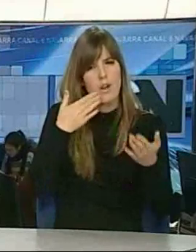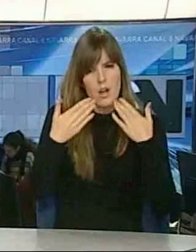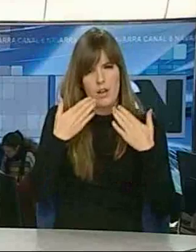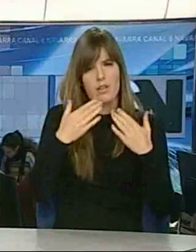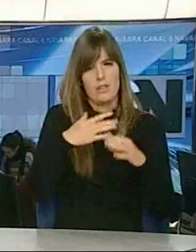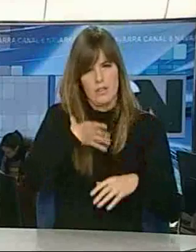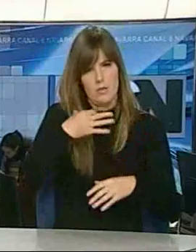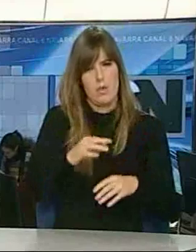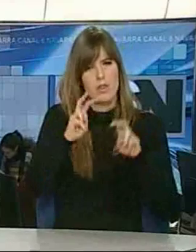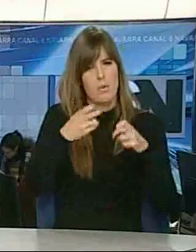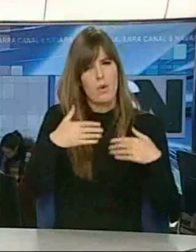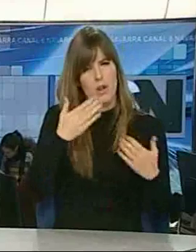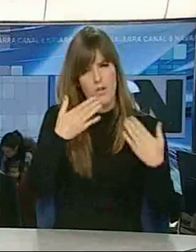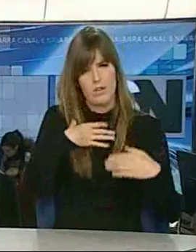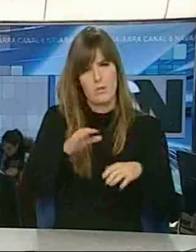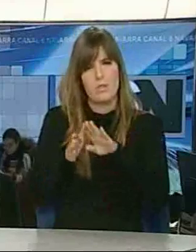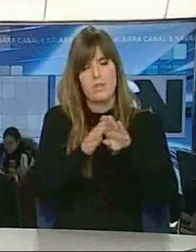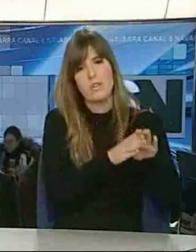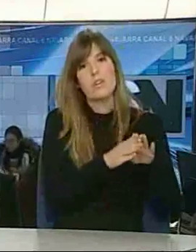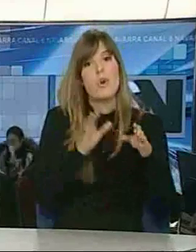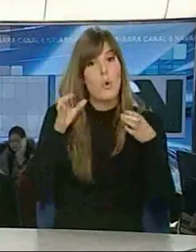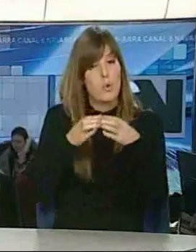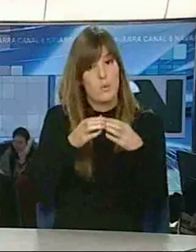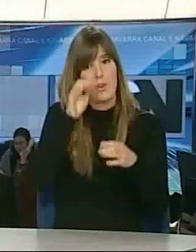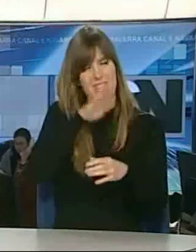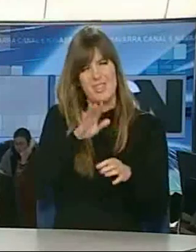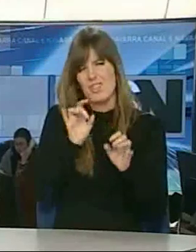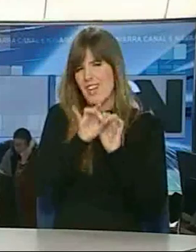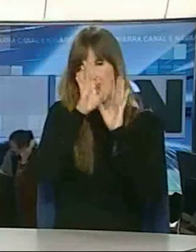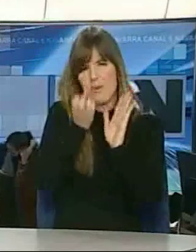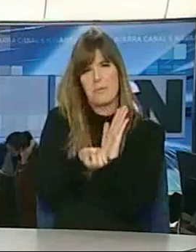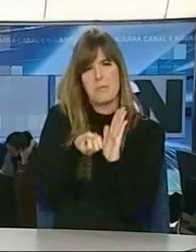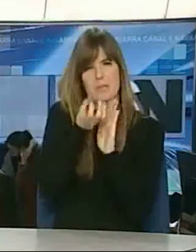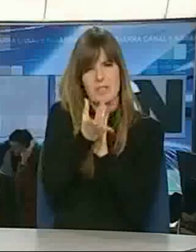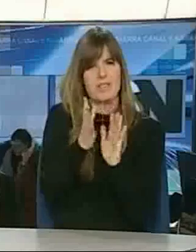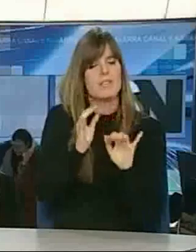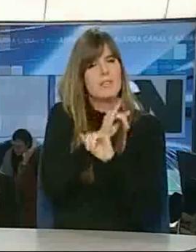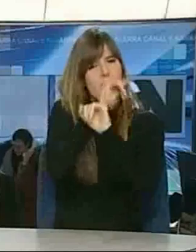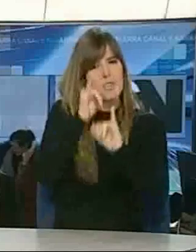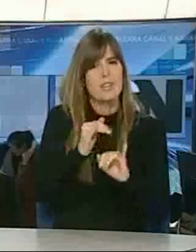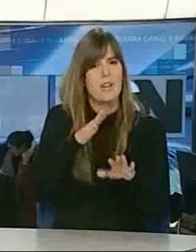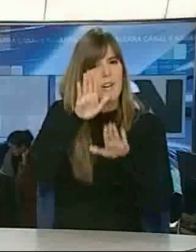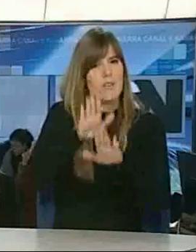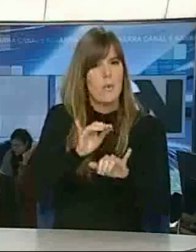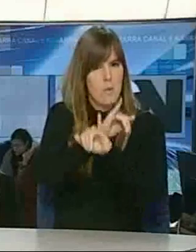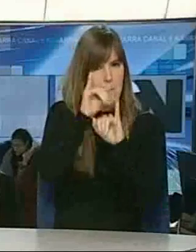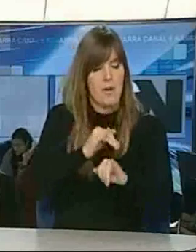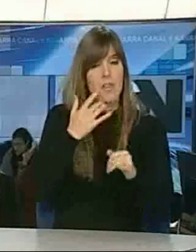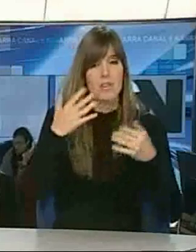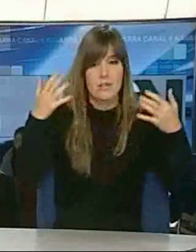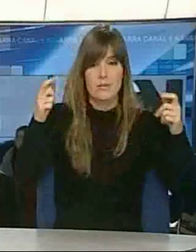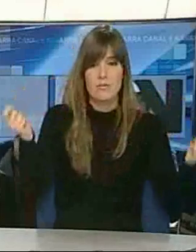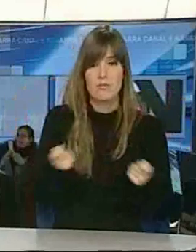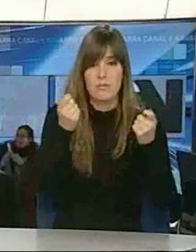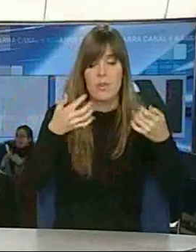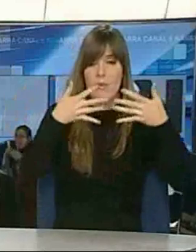Con este claro mensaje, por parte del grupo Scout, ha dado comienzo el acto por la paz bajo el lema Atrévete a ser palabra que el Colegio de las